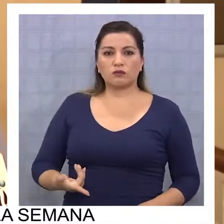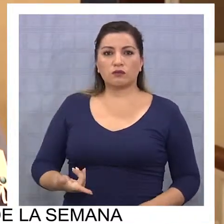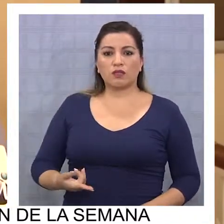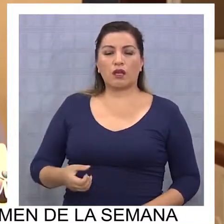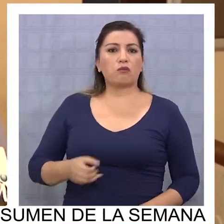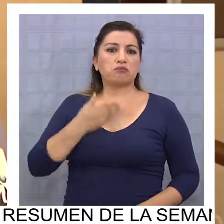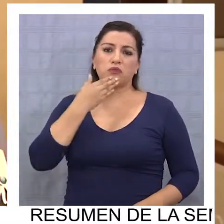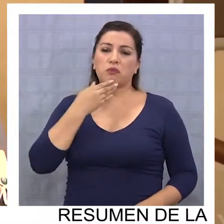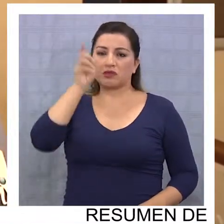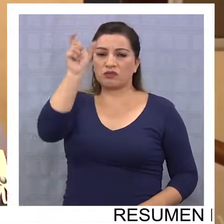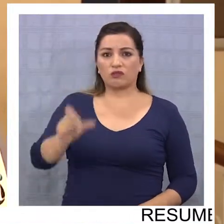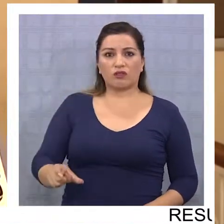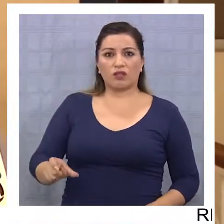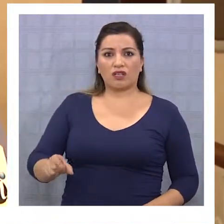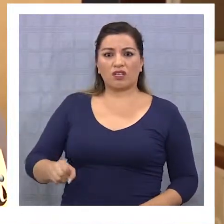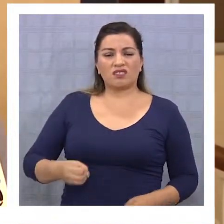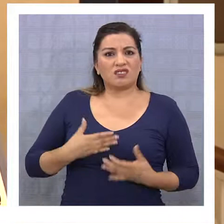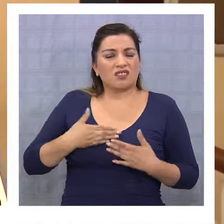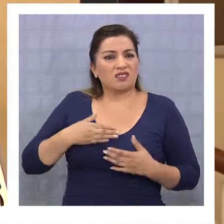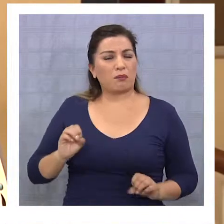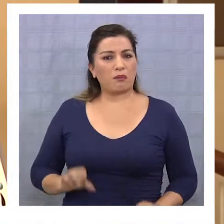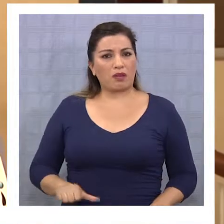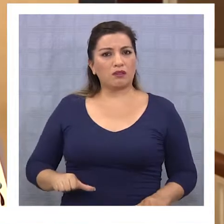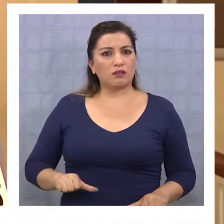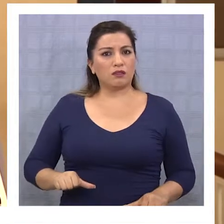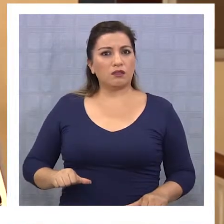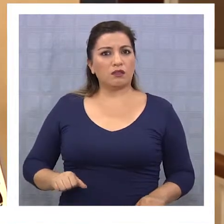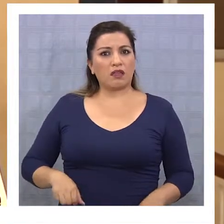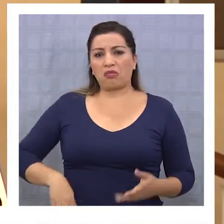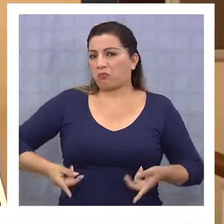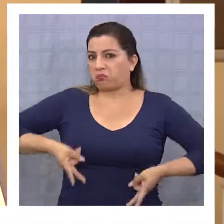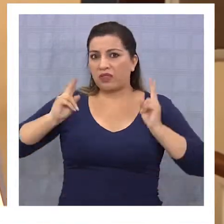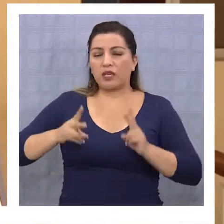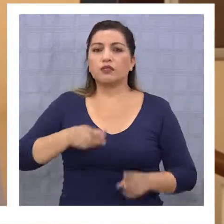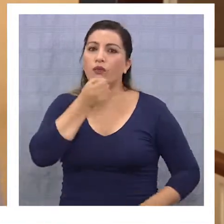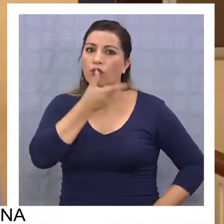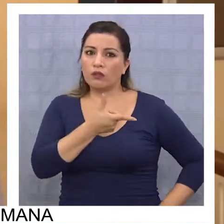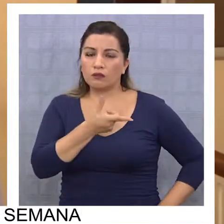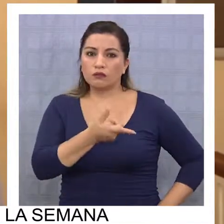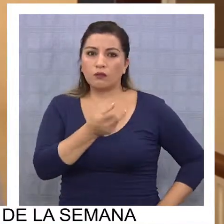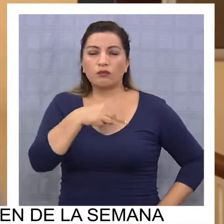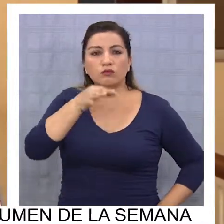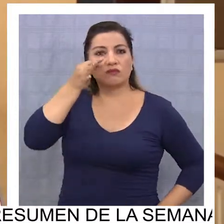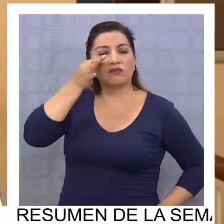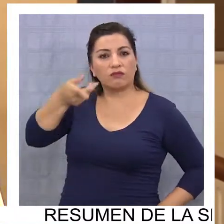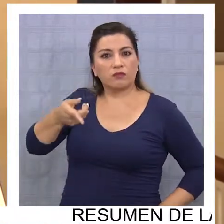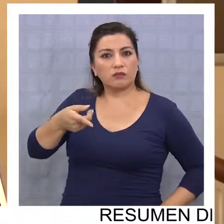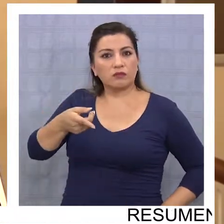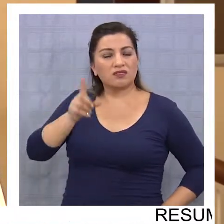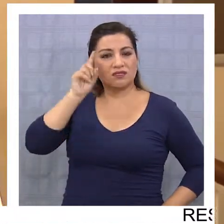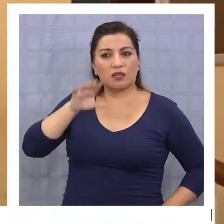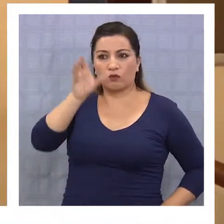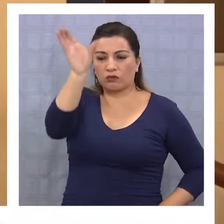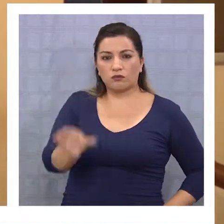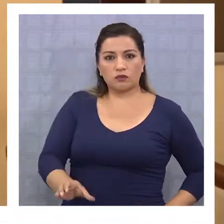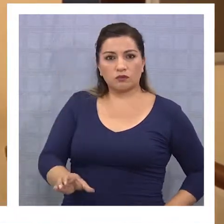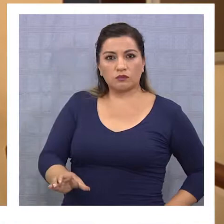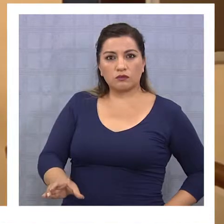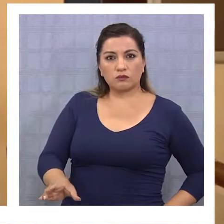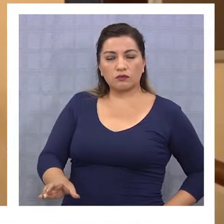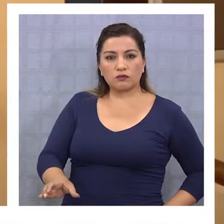afectada, claro, está en su derecho de hacer las denuncias, pero vemos, supimos que la persona fue